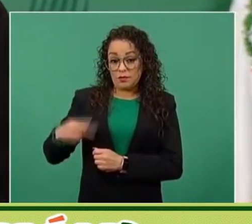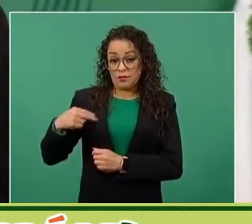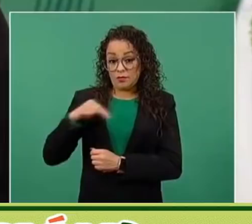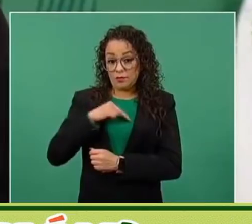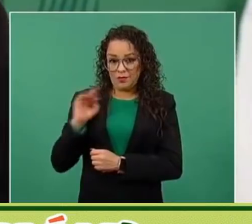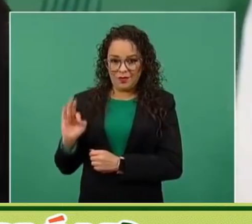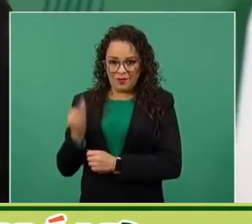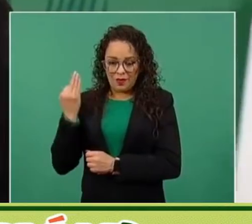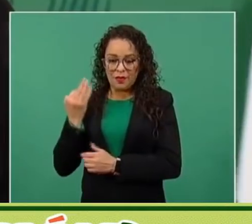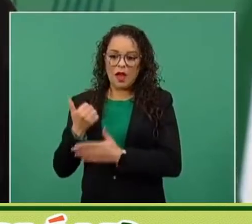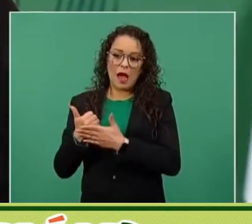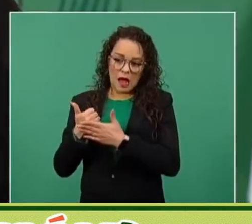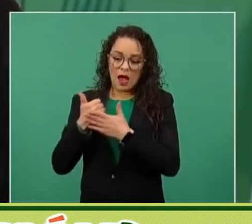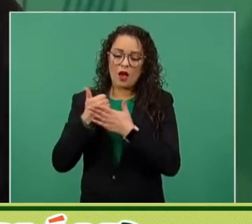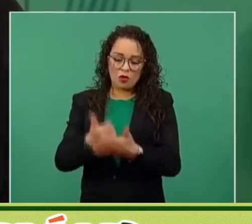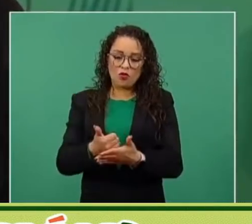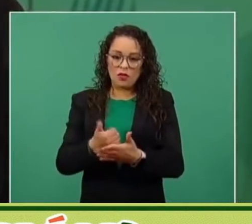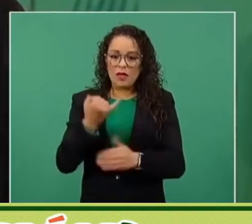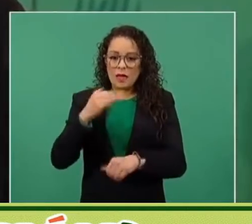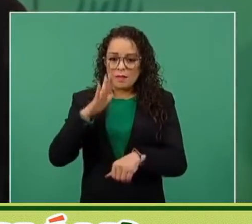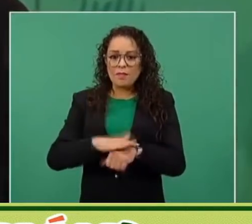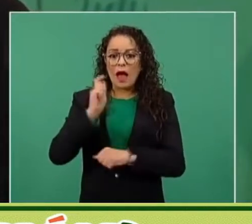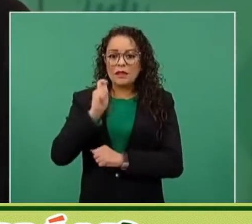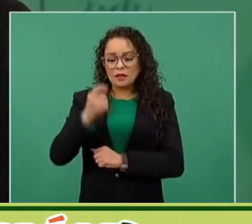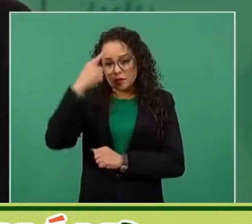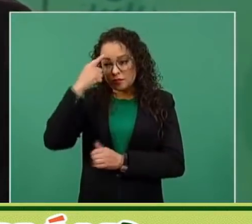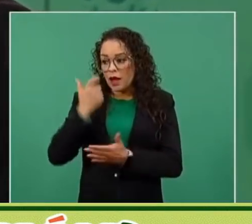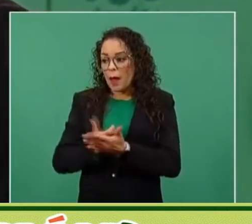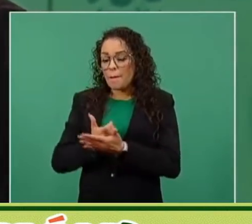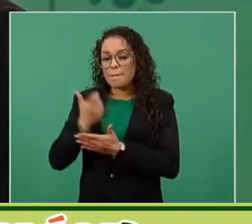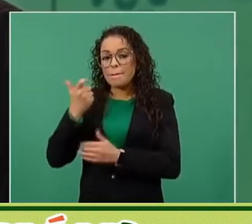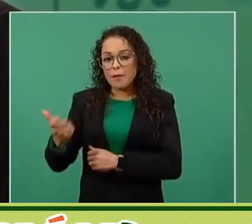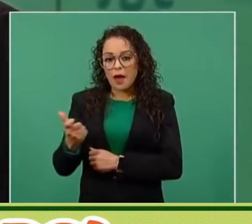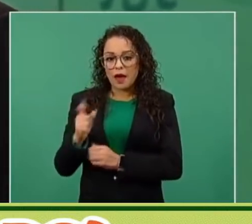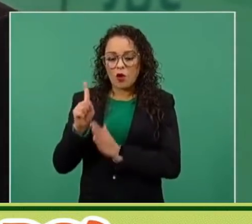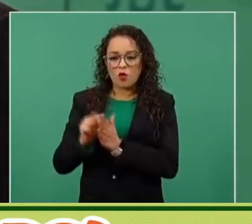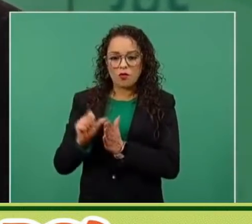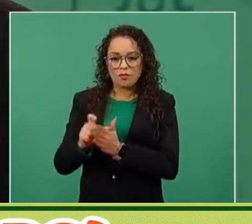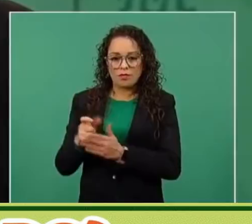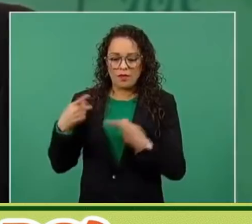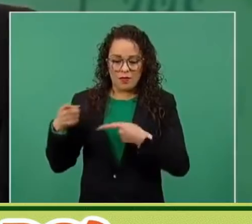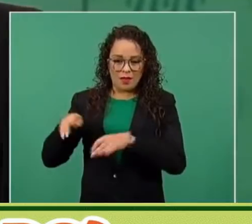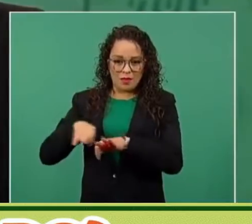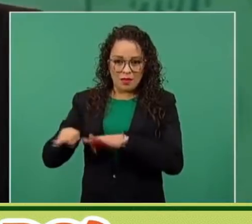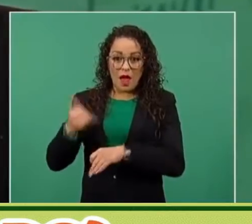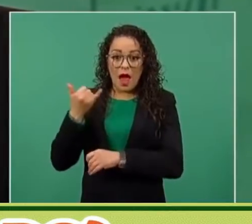pago de las nóminas y aguinaldos, que eso no se puede